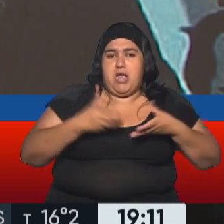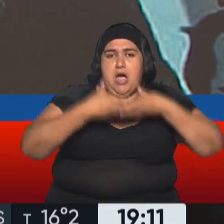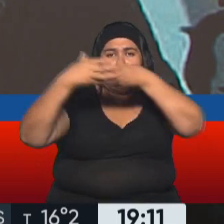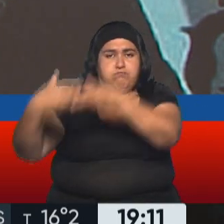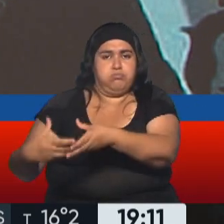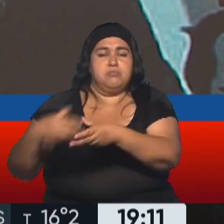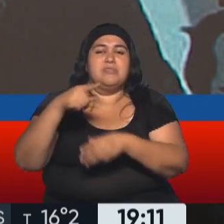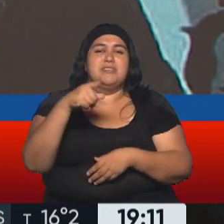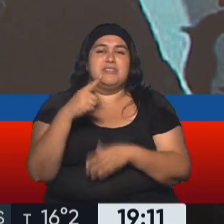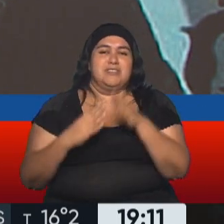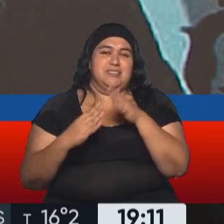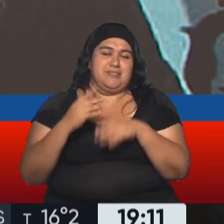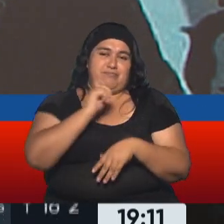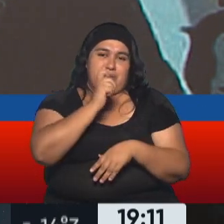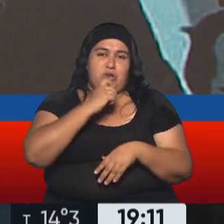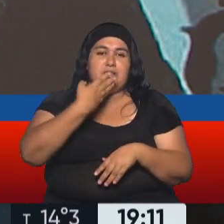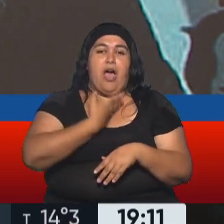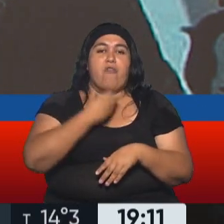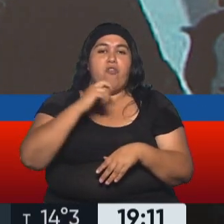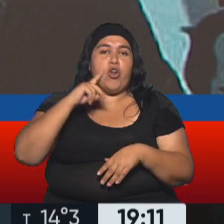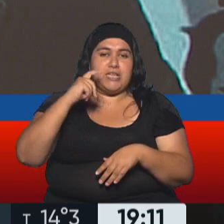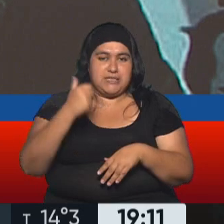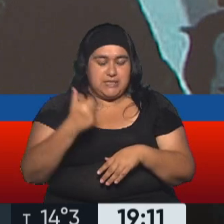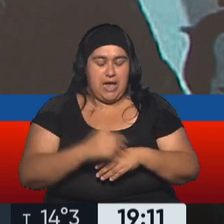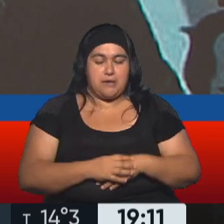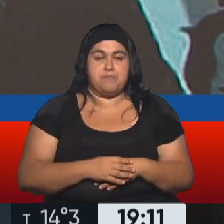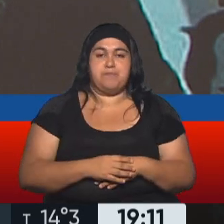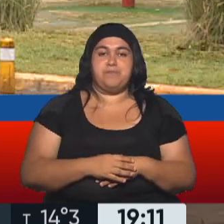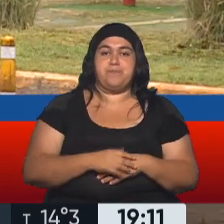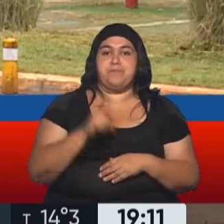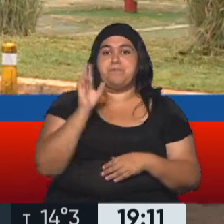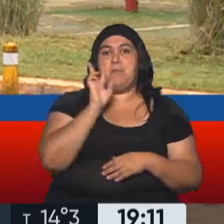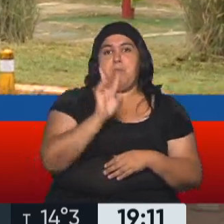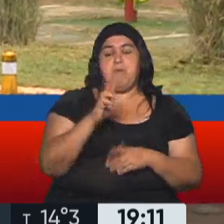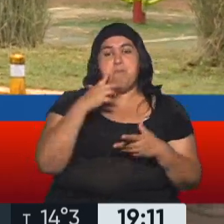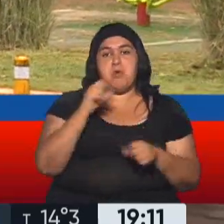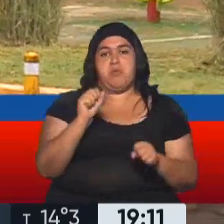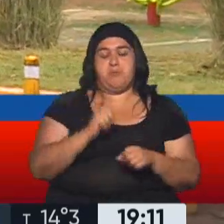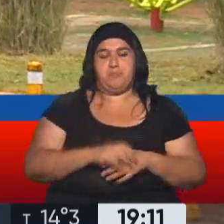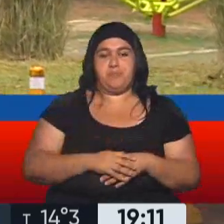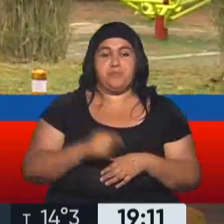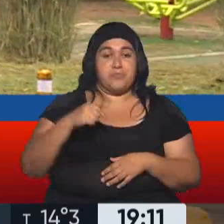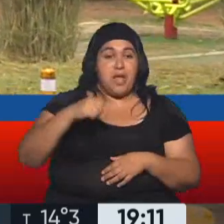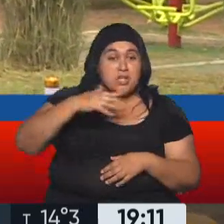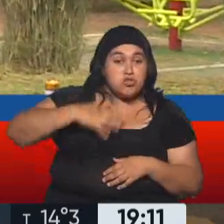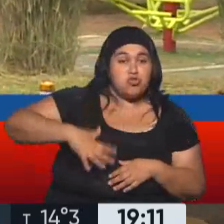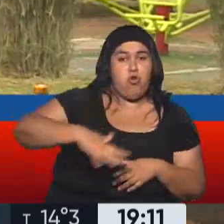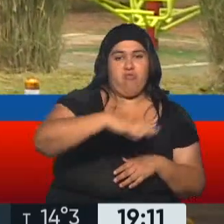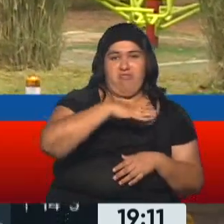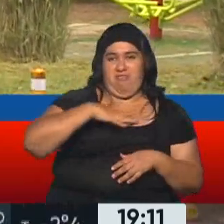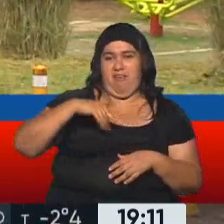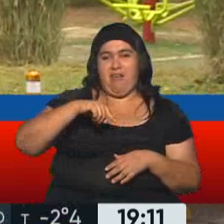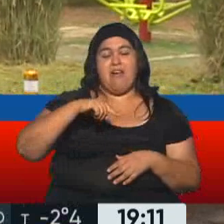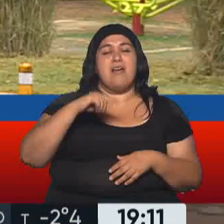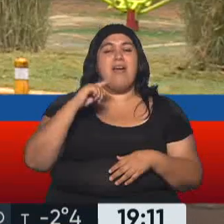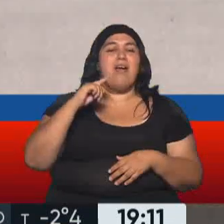Rodríguez, estuvo en lugar, fuimos los primeros en llegar y nos encontramos con esto. En esta zona que podemos ver, la zona de